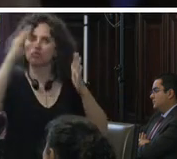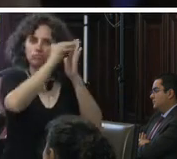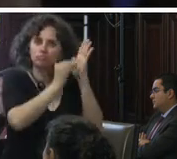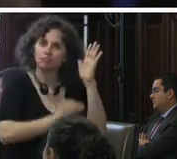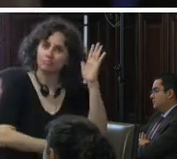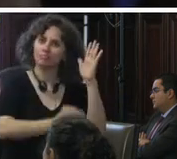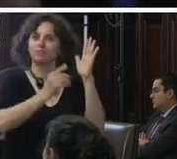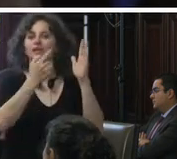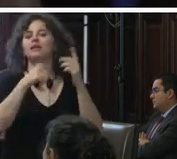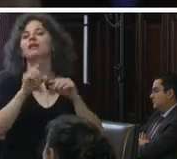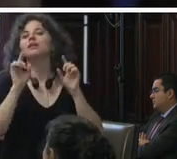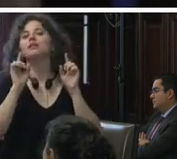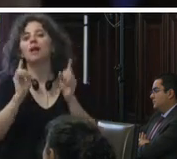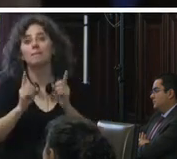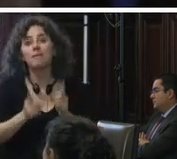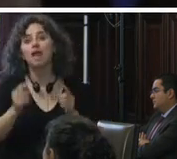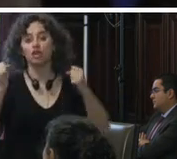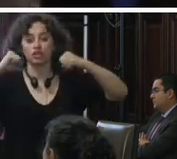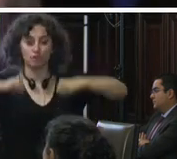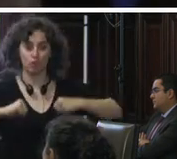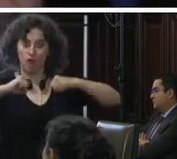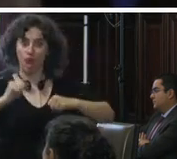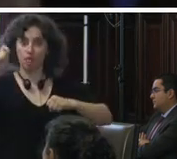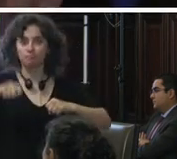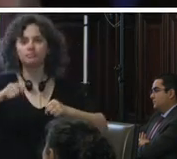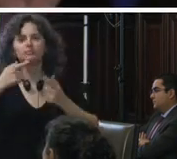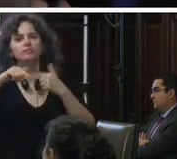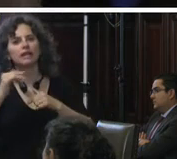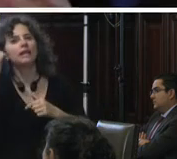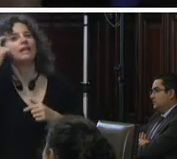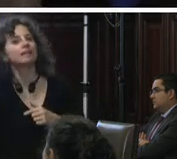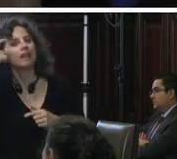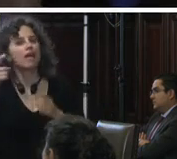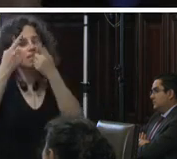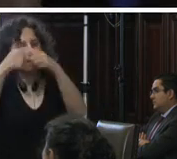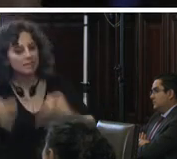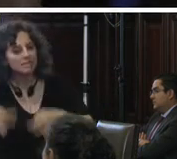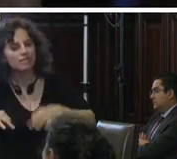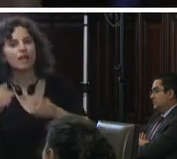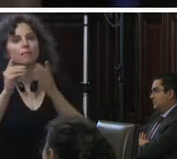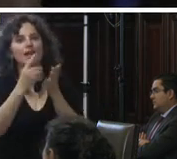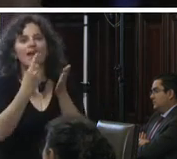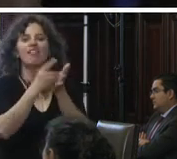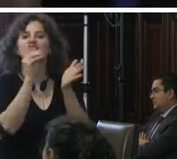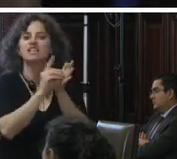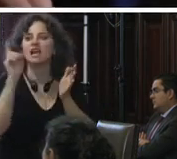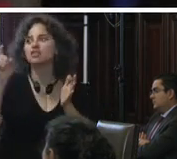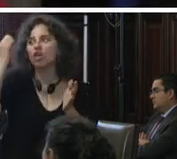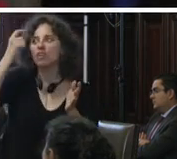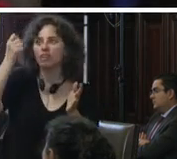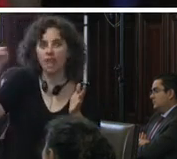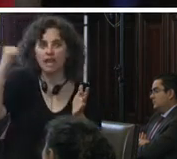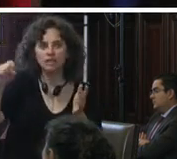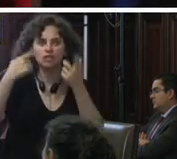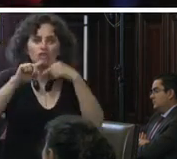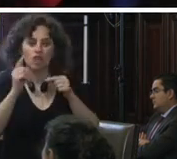no solo eso los tribunales locales tienen criterios particulares en la definición de estos delitos de manera que